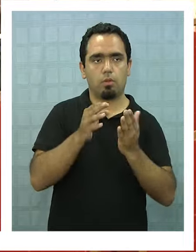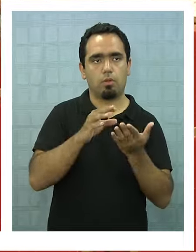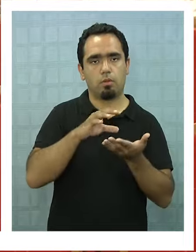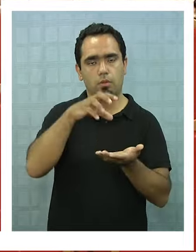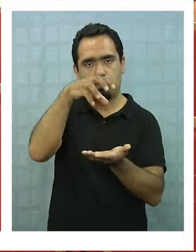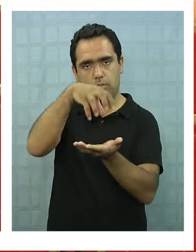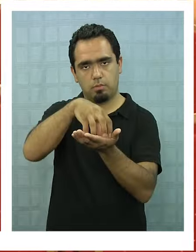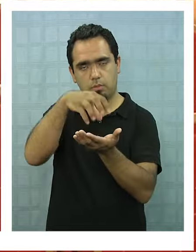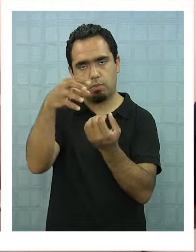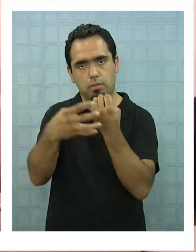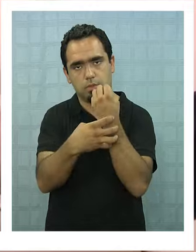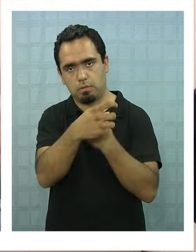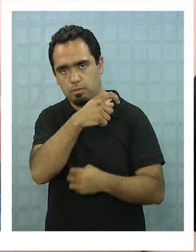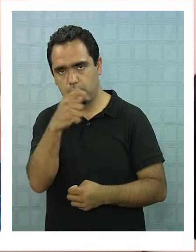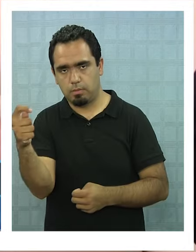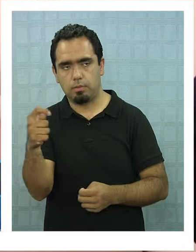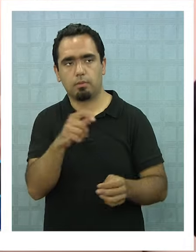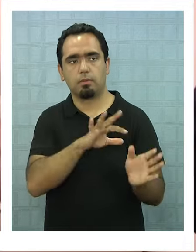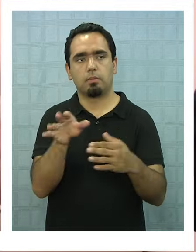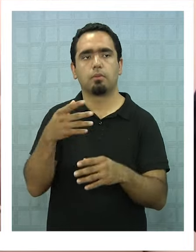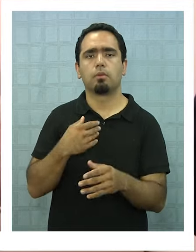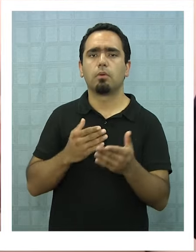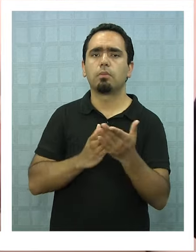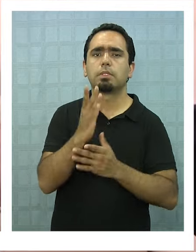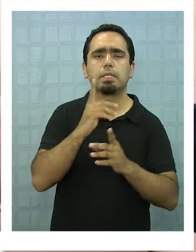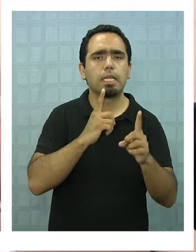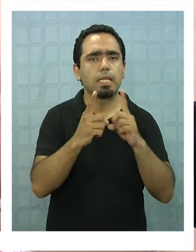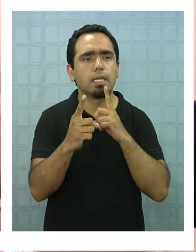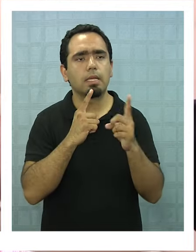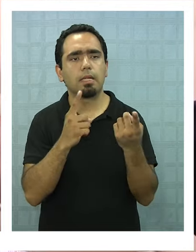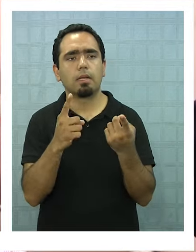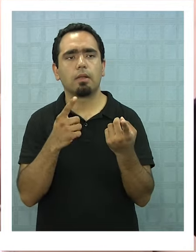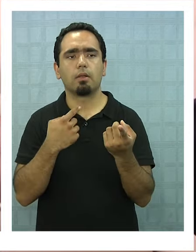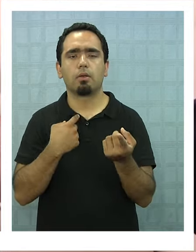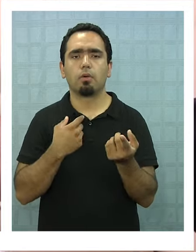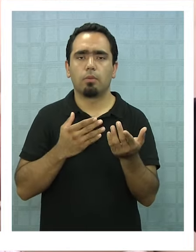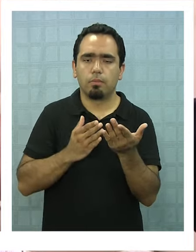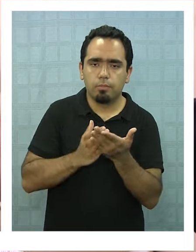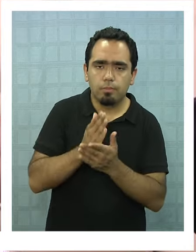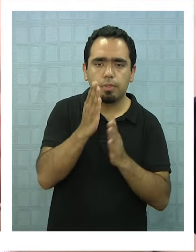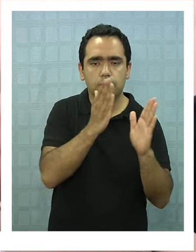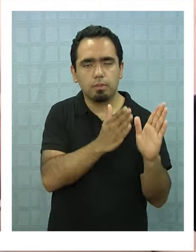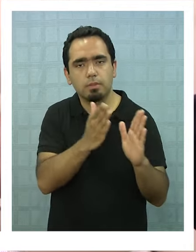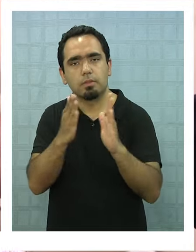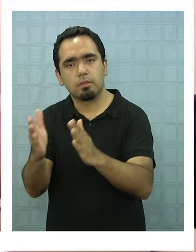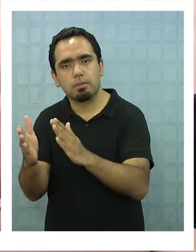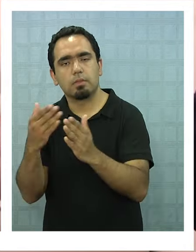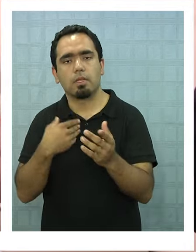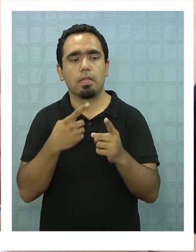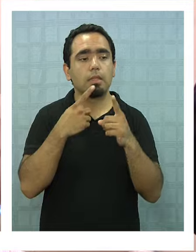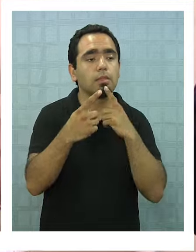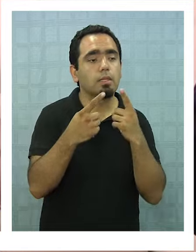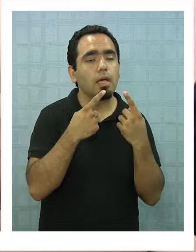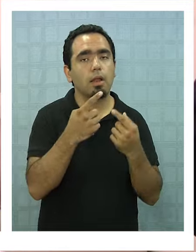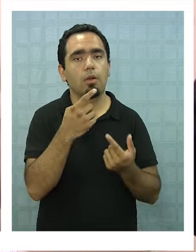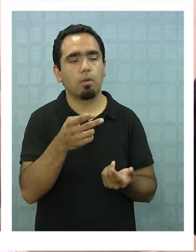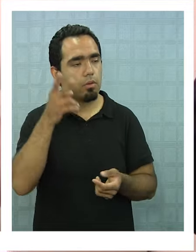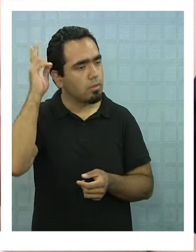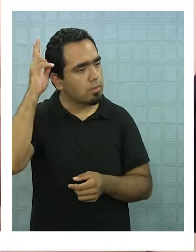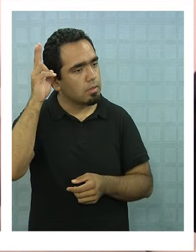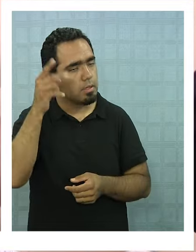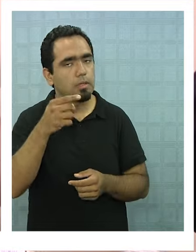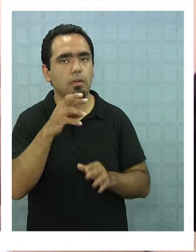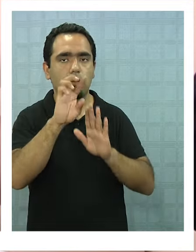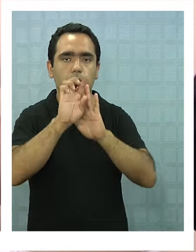localidades de la región. Iniciando un diálogo o un acercamiento, un debido proceso para el diálogo de la consulta